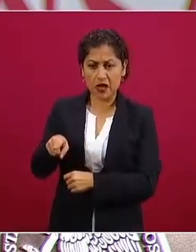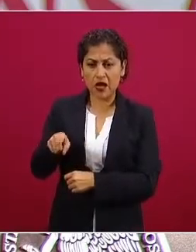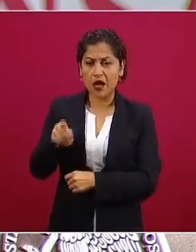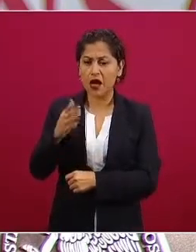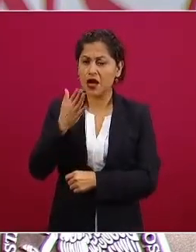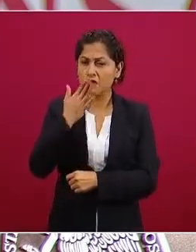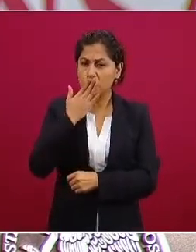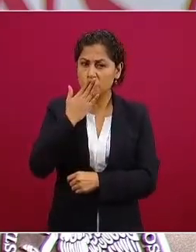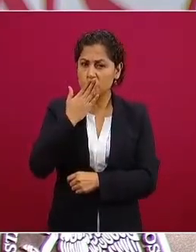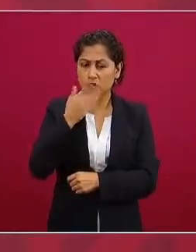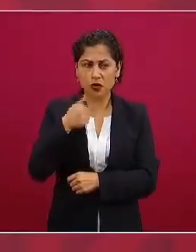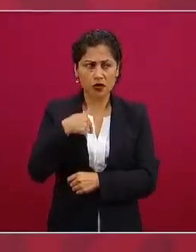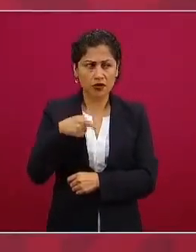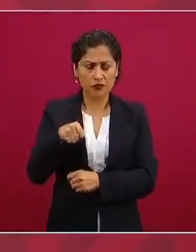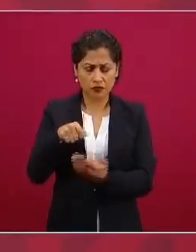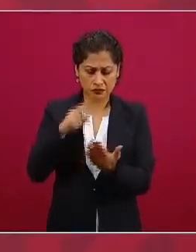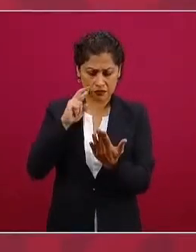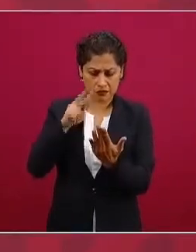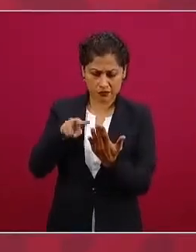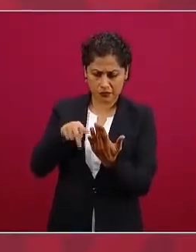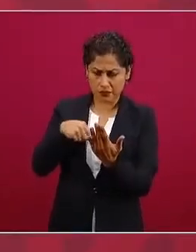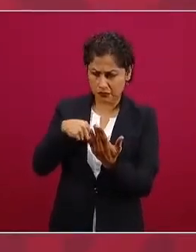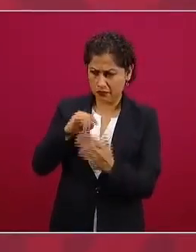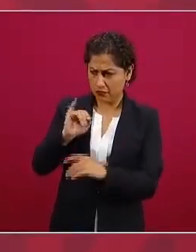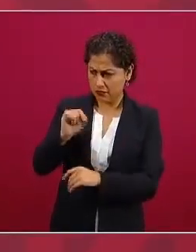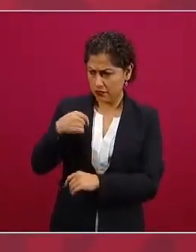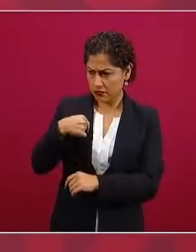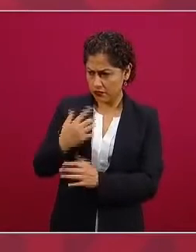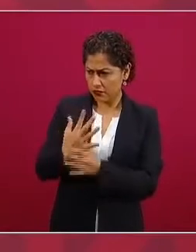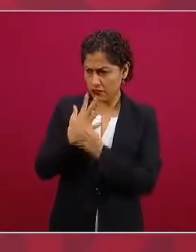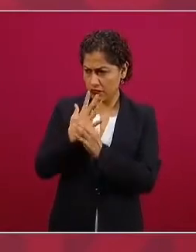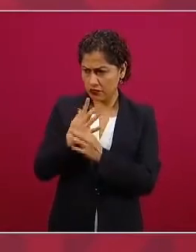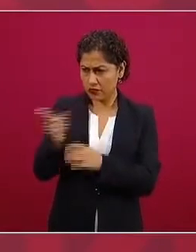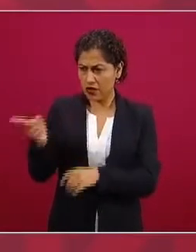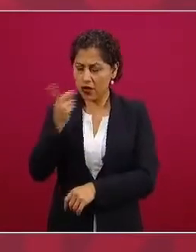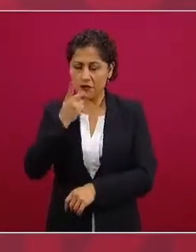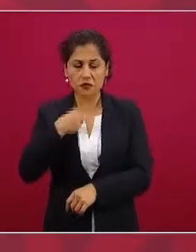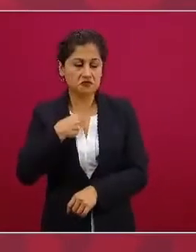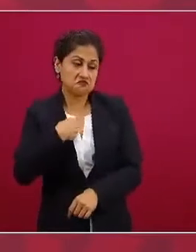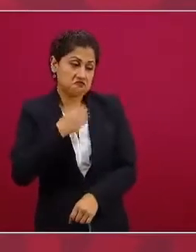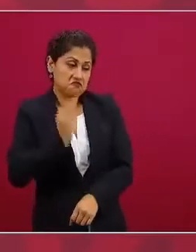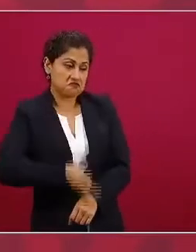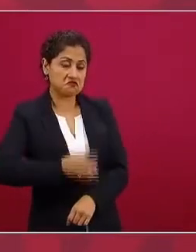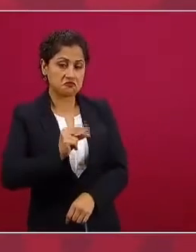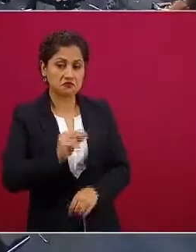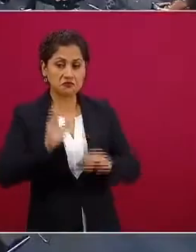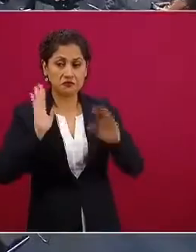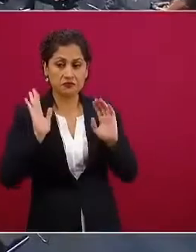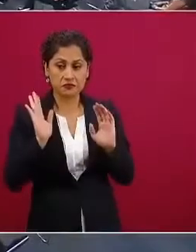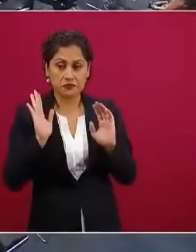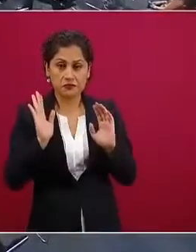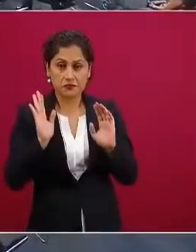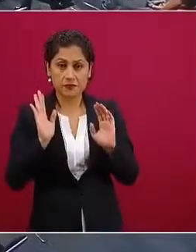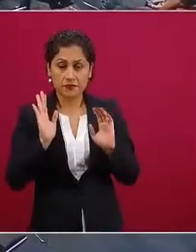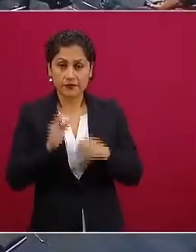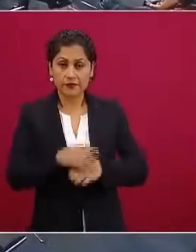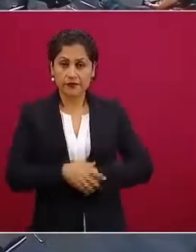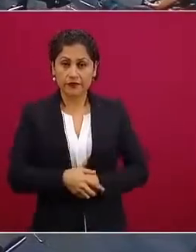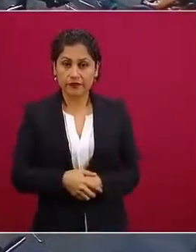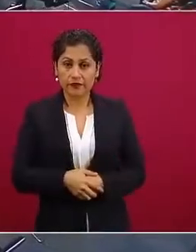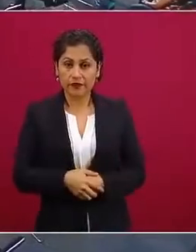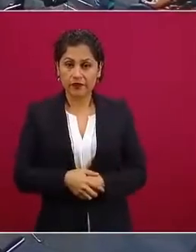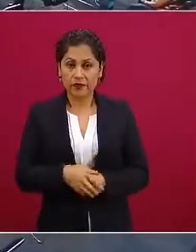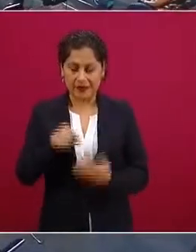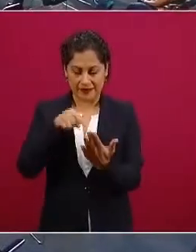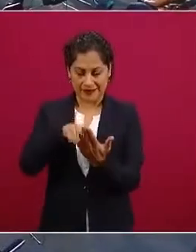y le digo sí sí yo lo dije pues yo no estoy de acuerdo con usted resulta que lo que yo había